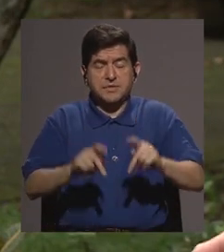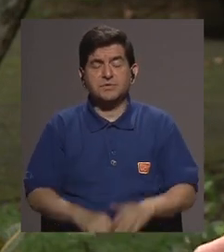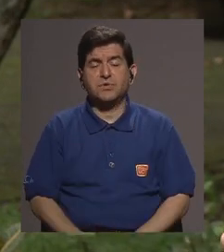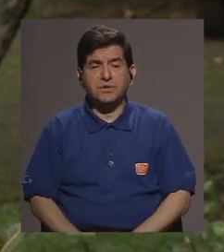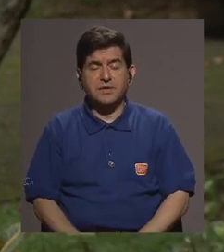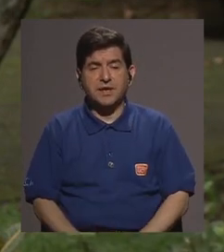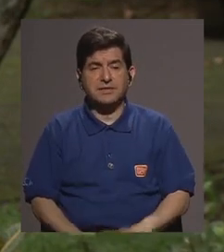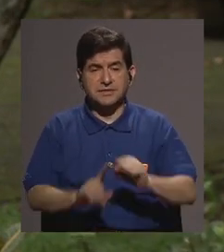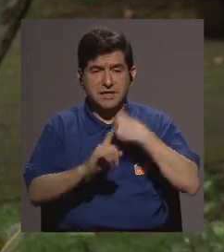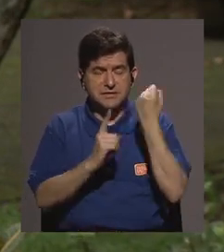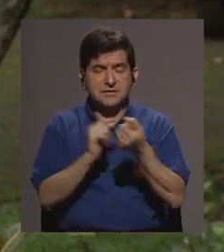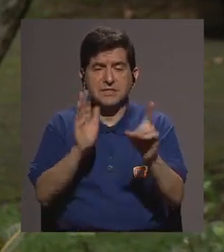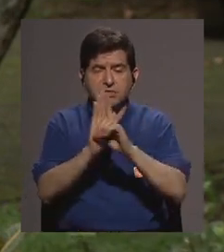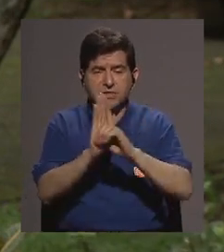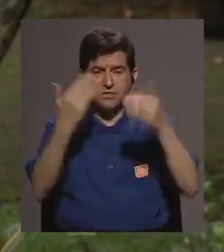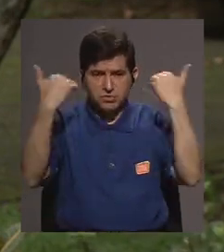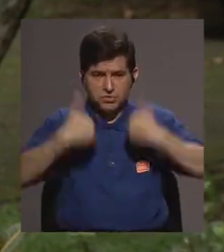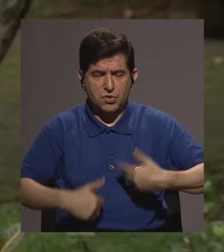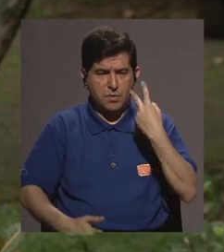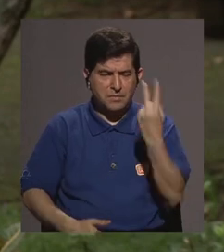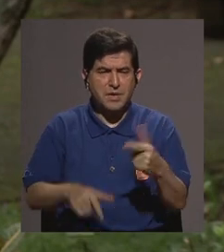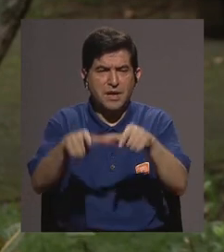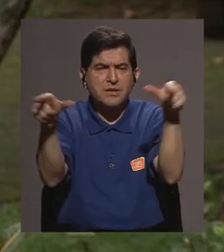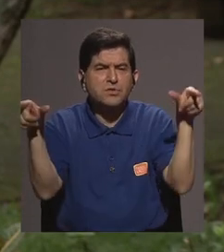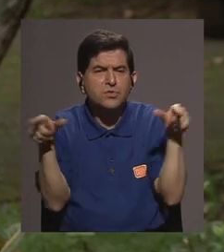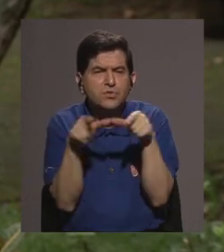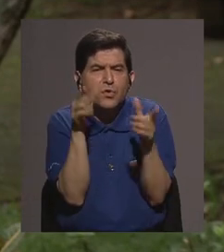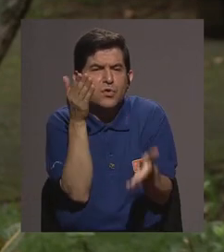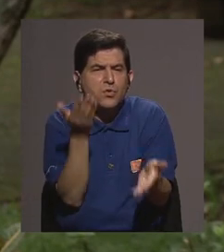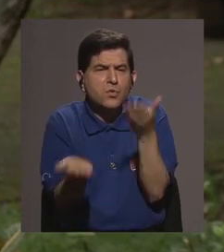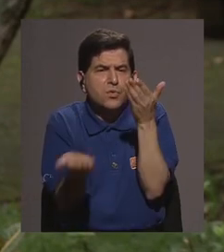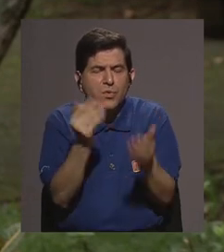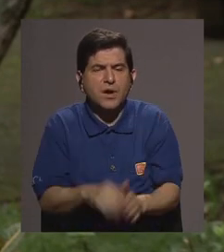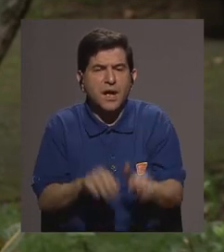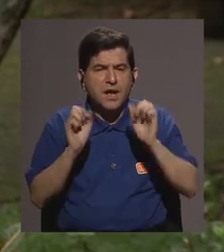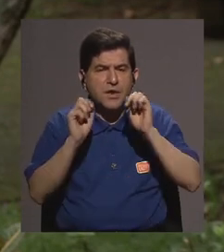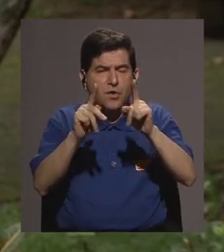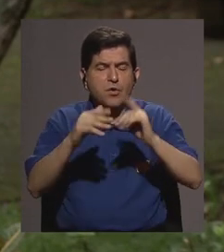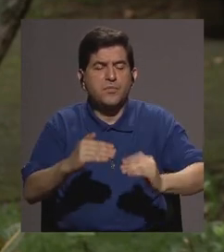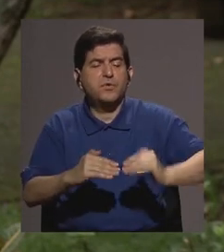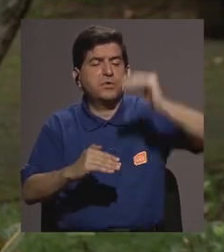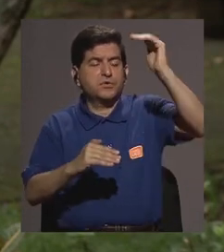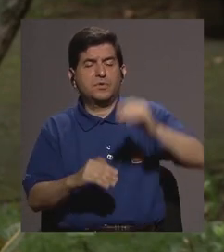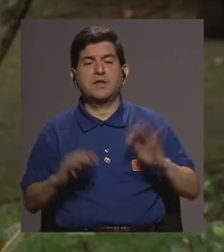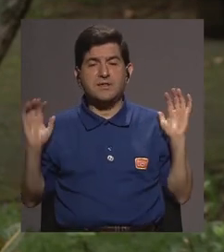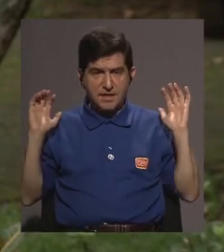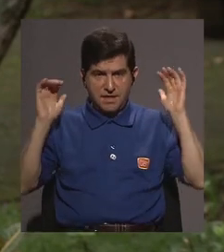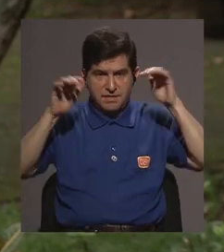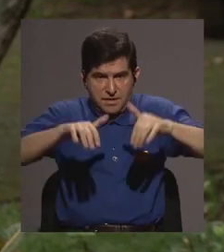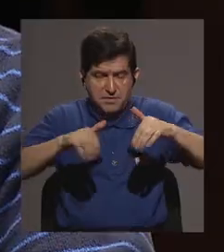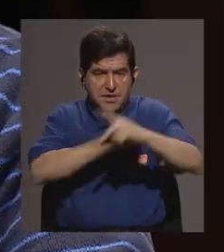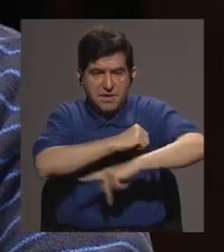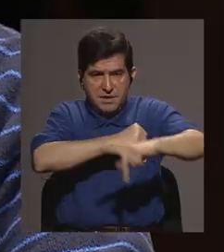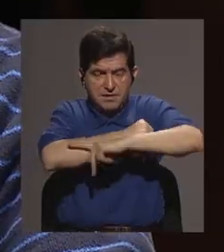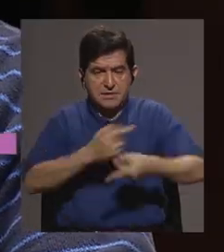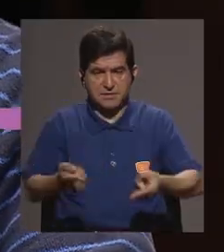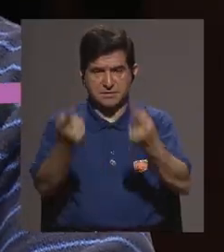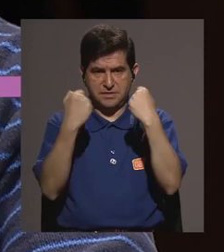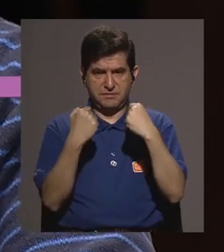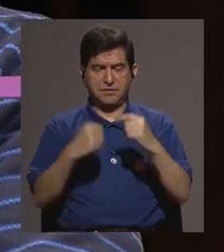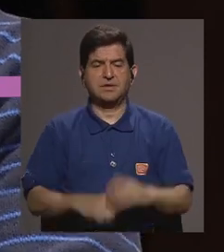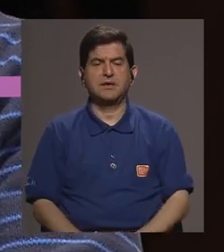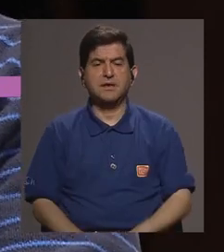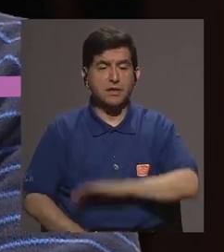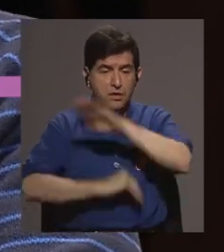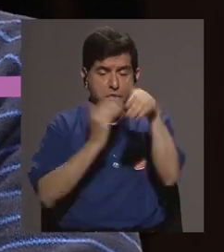humanos etcétera como tratar de ver en qué lugar es la probabilidad más grande de migración hacia nuestro país con todas